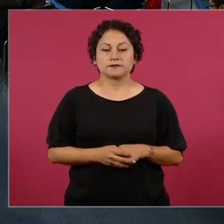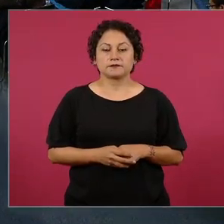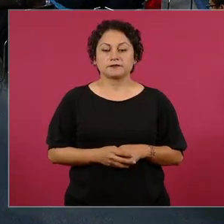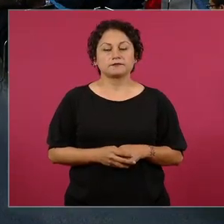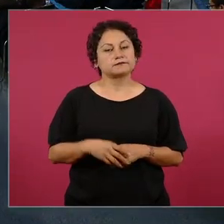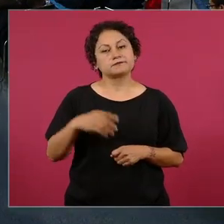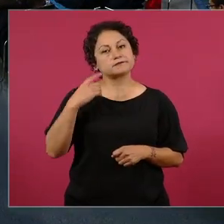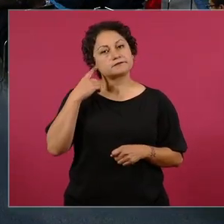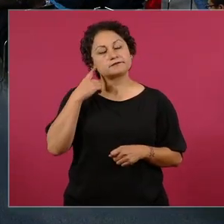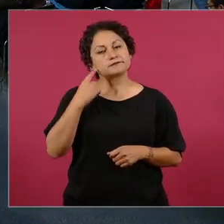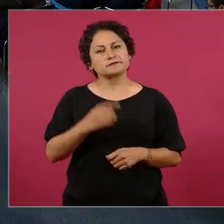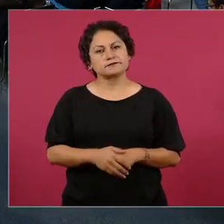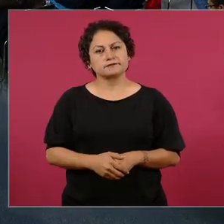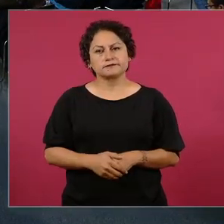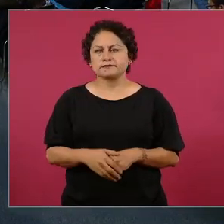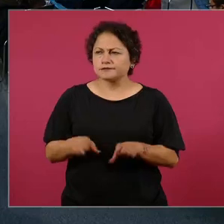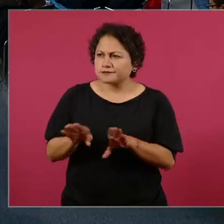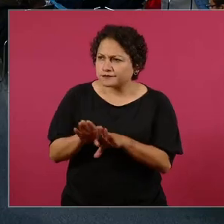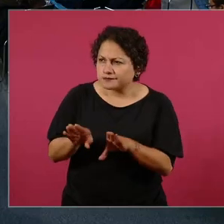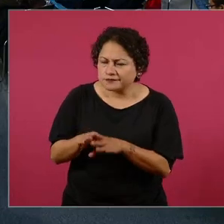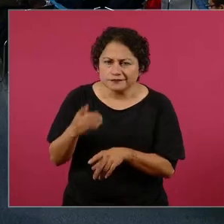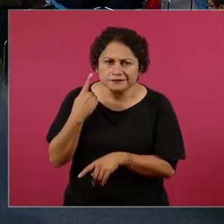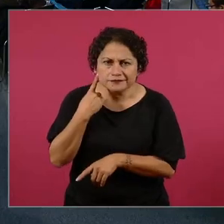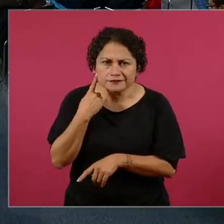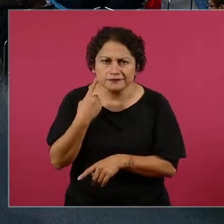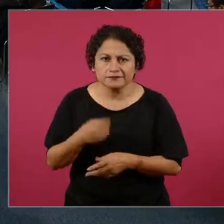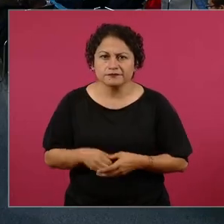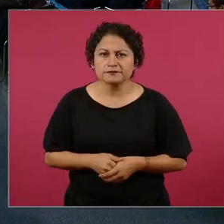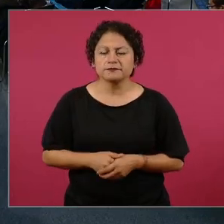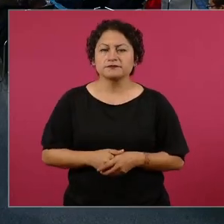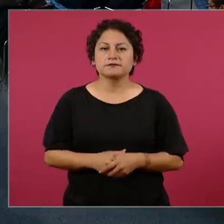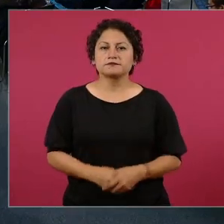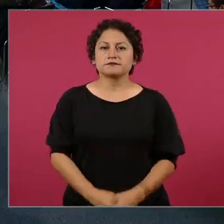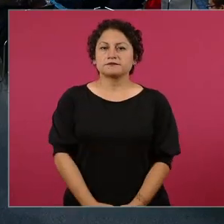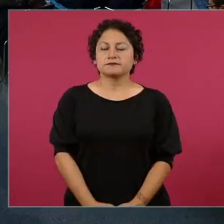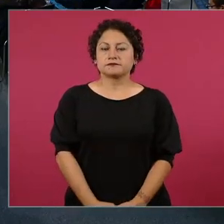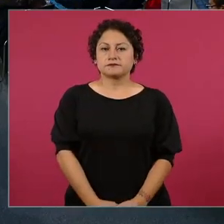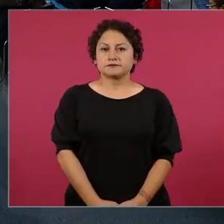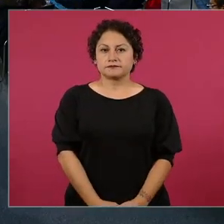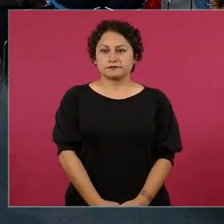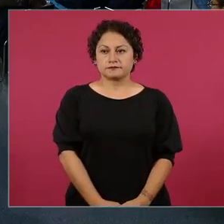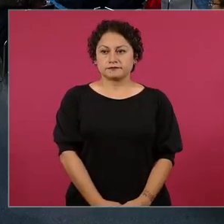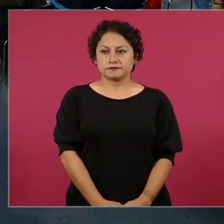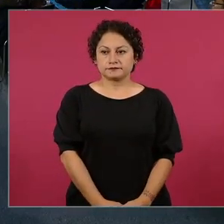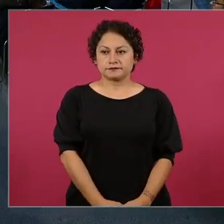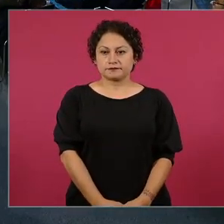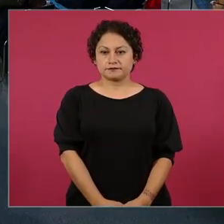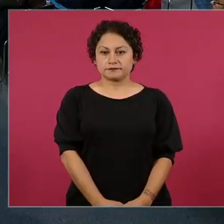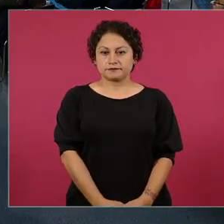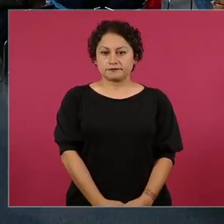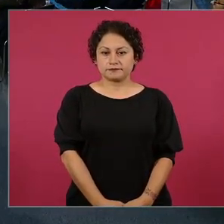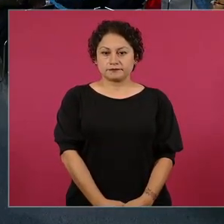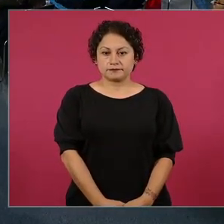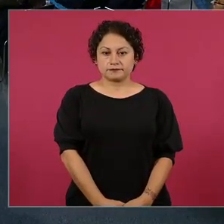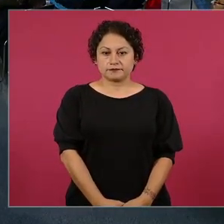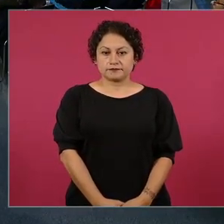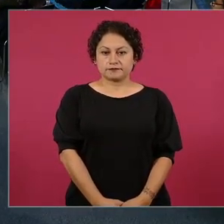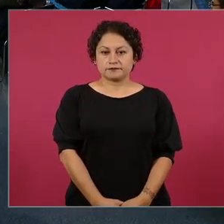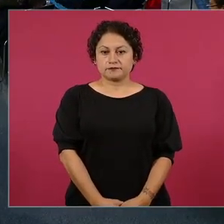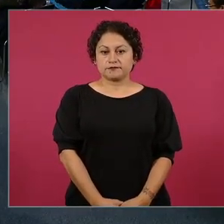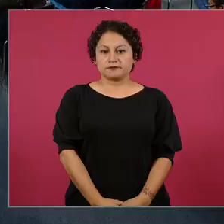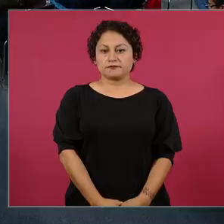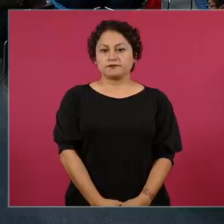¿cómo? el dólar está subiendo hasta 19.66 ¿manda algún mensaje a los mercados? que